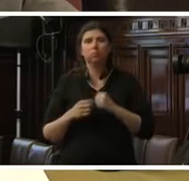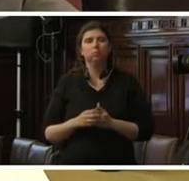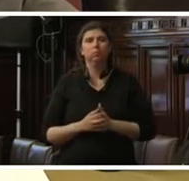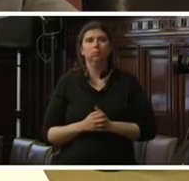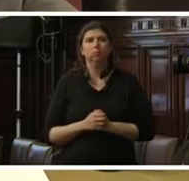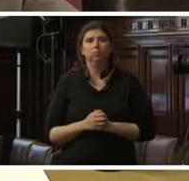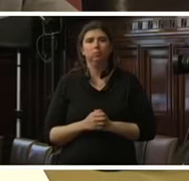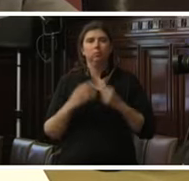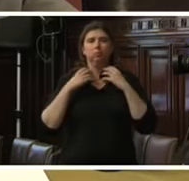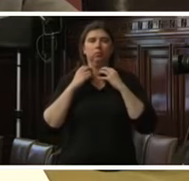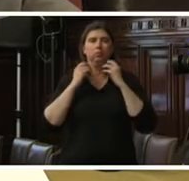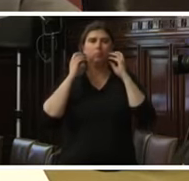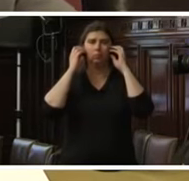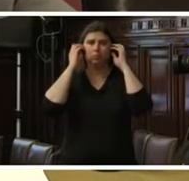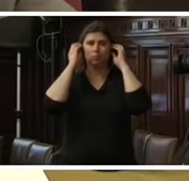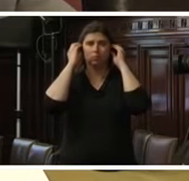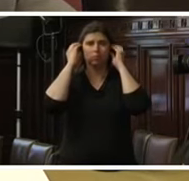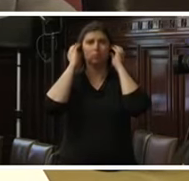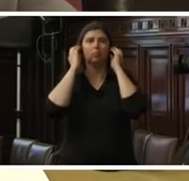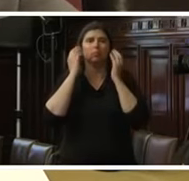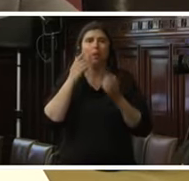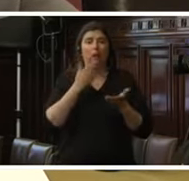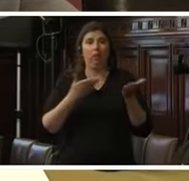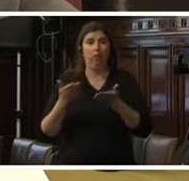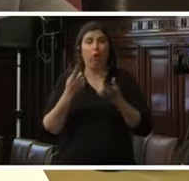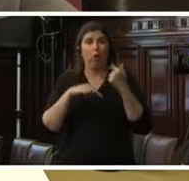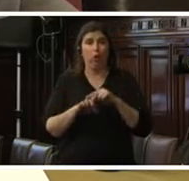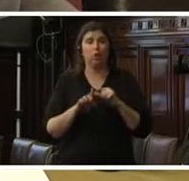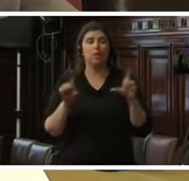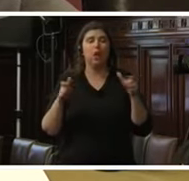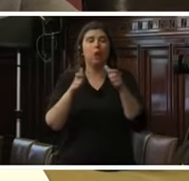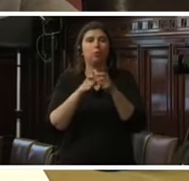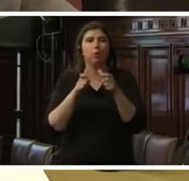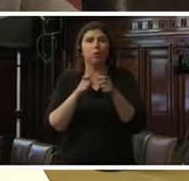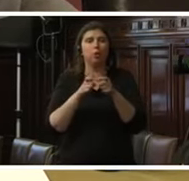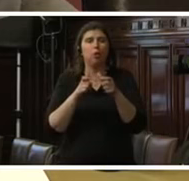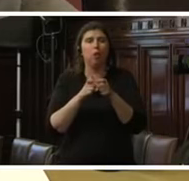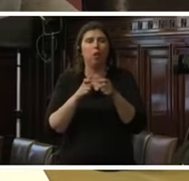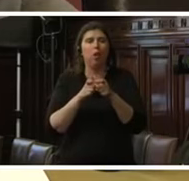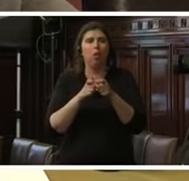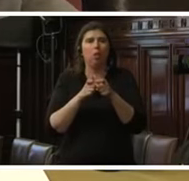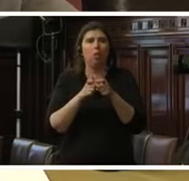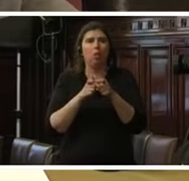i invite commissioner for his intervention